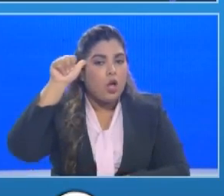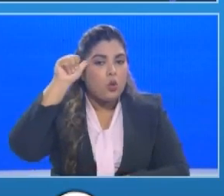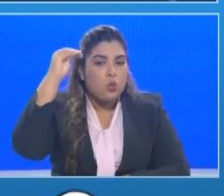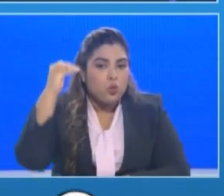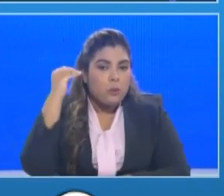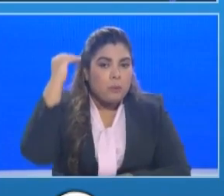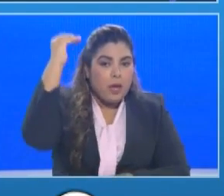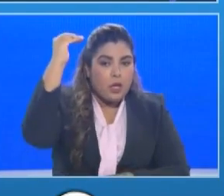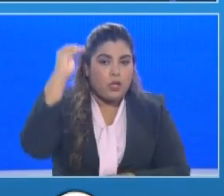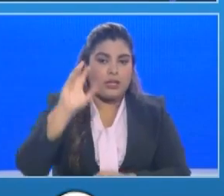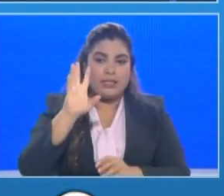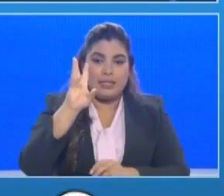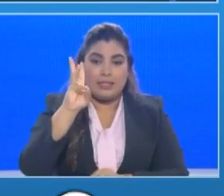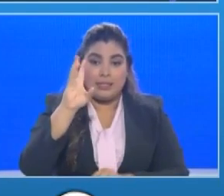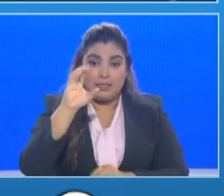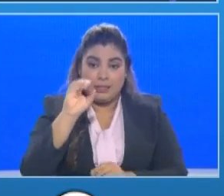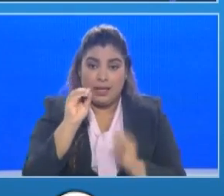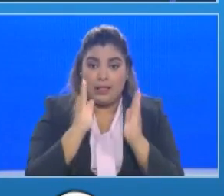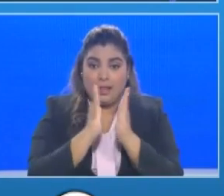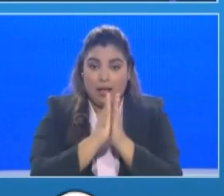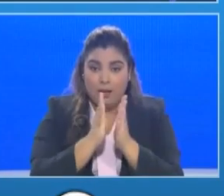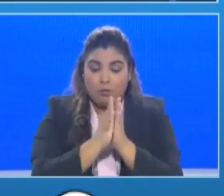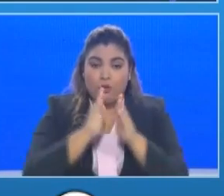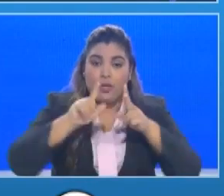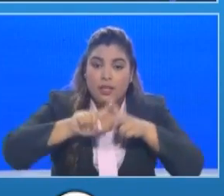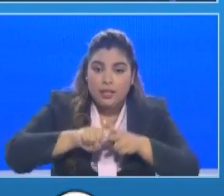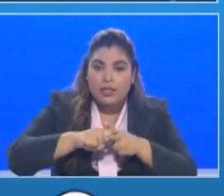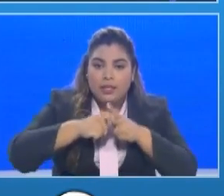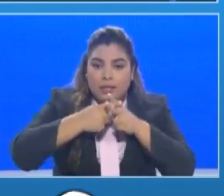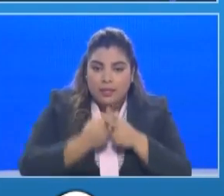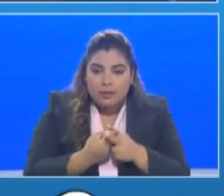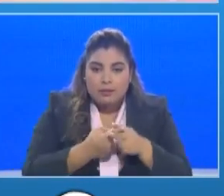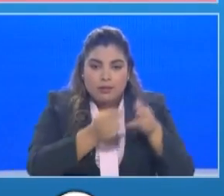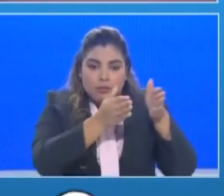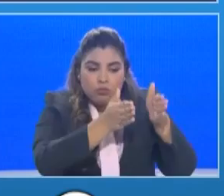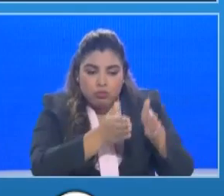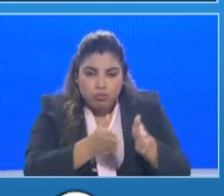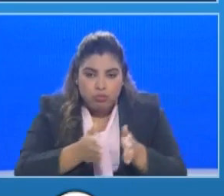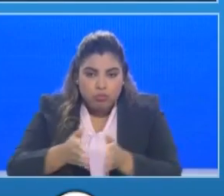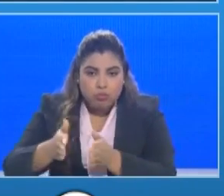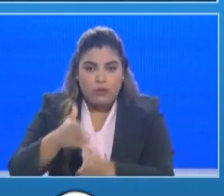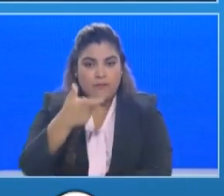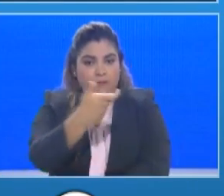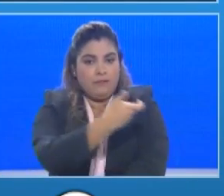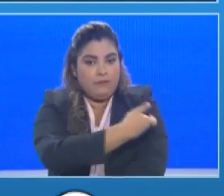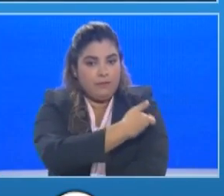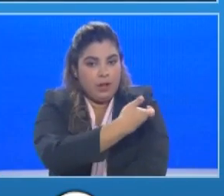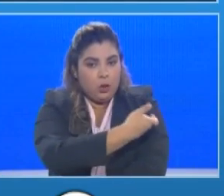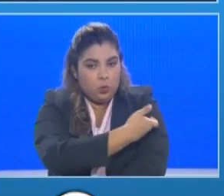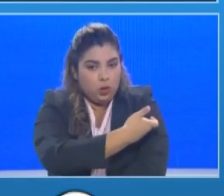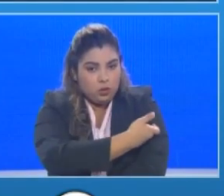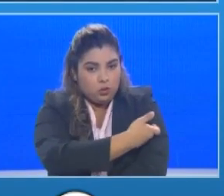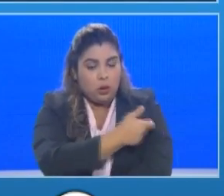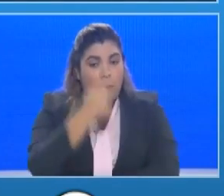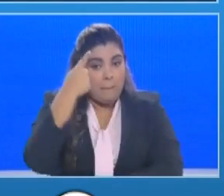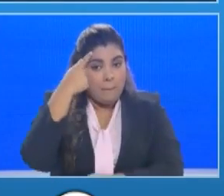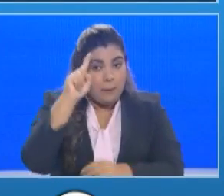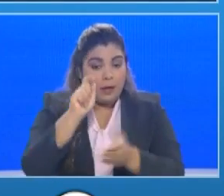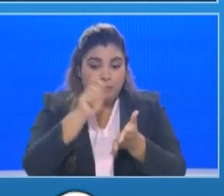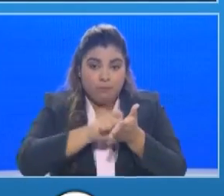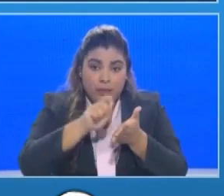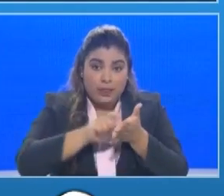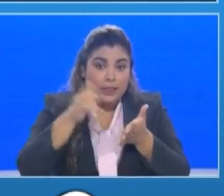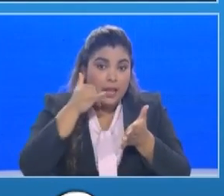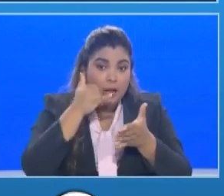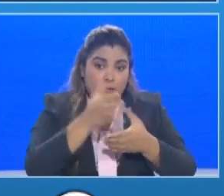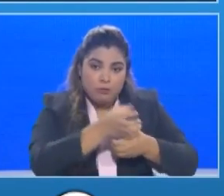años que inician el proceso de programación de vacunación y que guarden ese teléfono para comenzar a